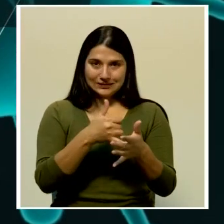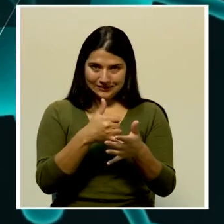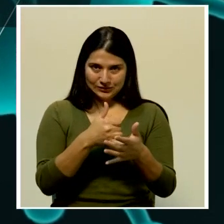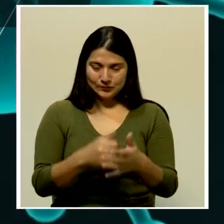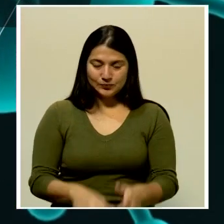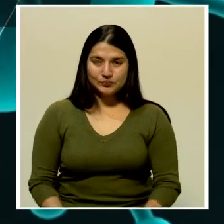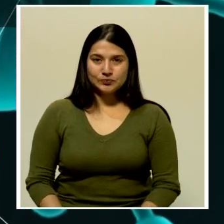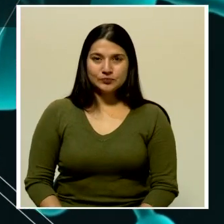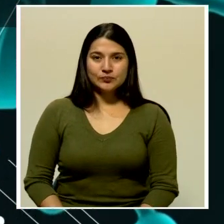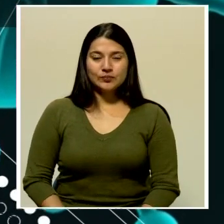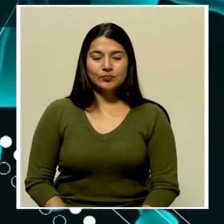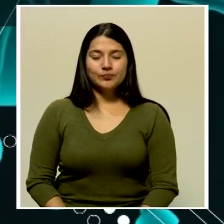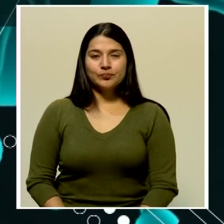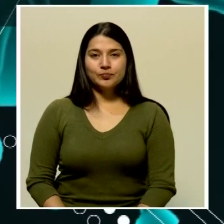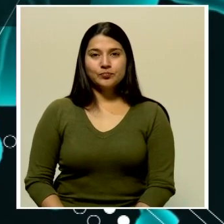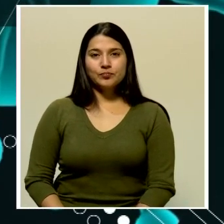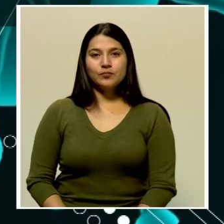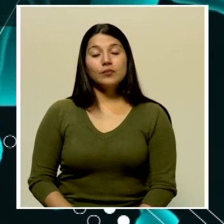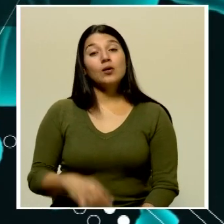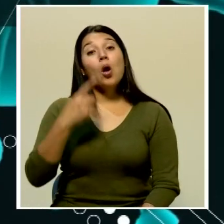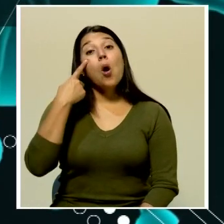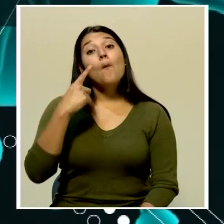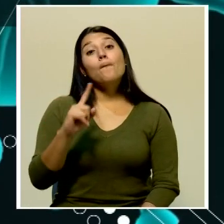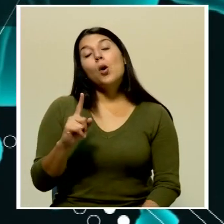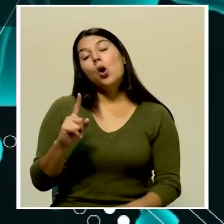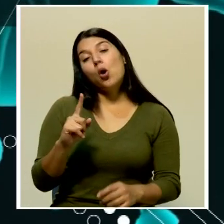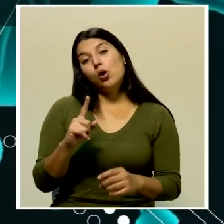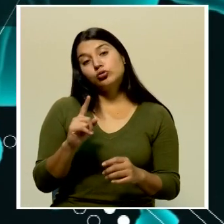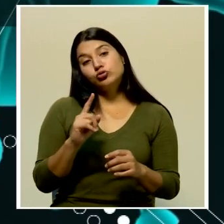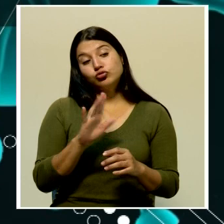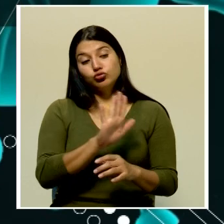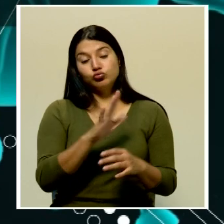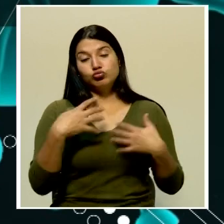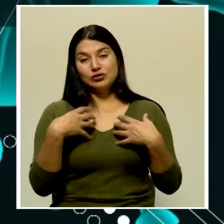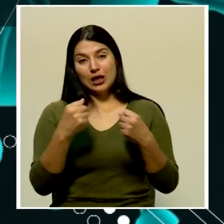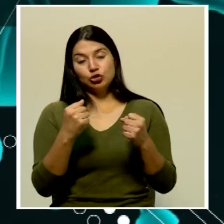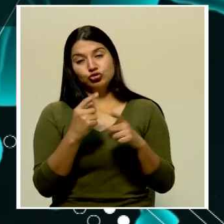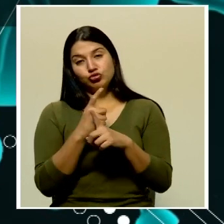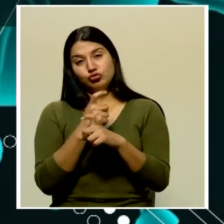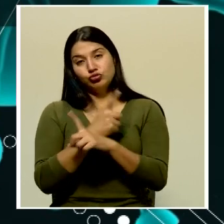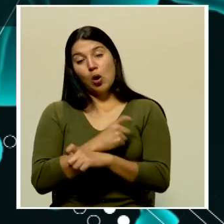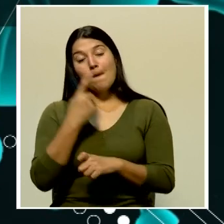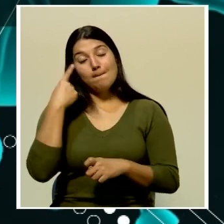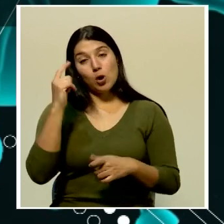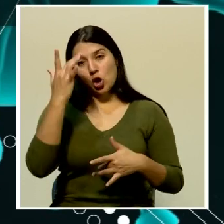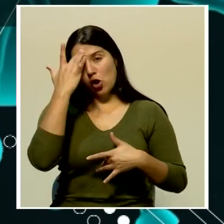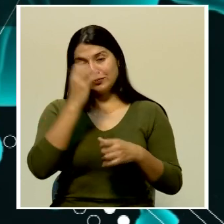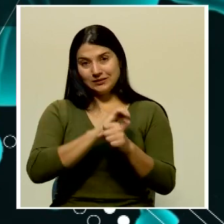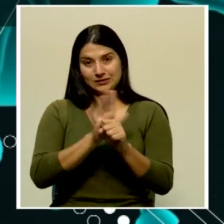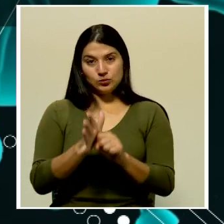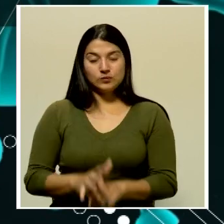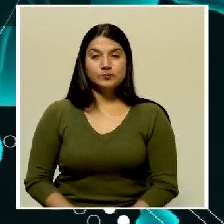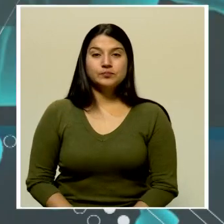camas de unidades de cuidados intensivos debido a las complicaciones en su salud debido al COVID-19.